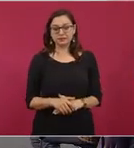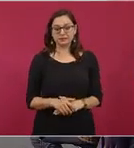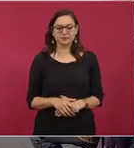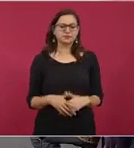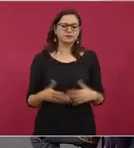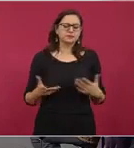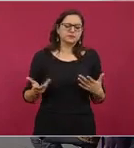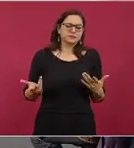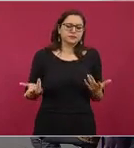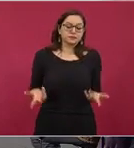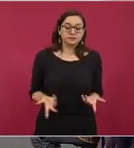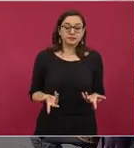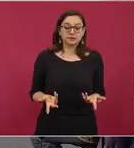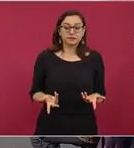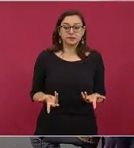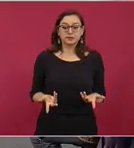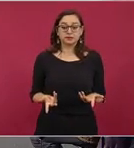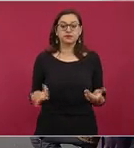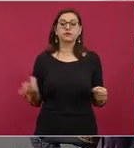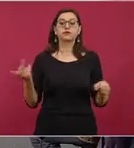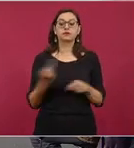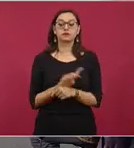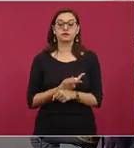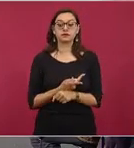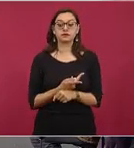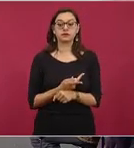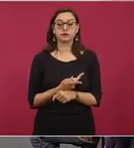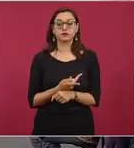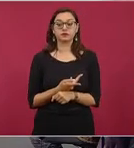esa es una forma de enfrentar